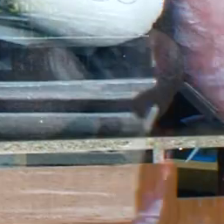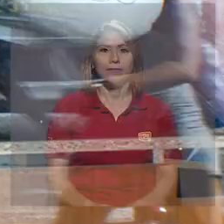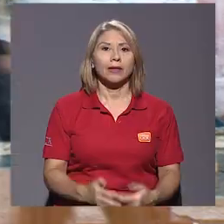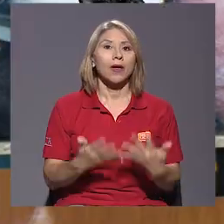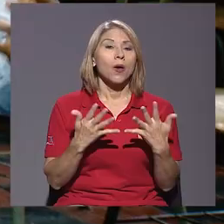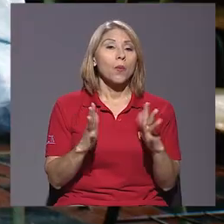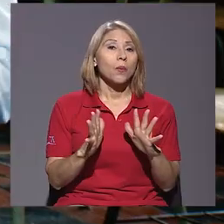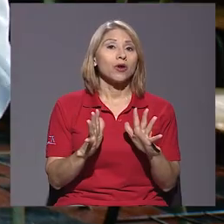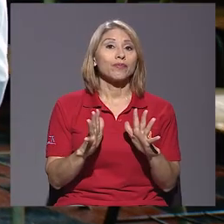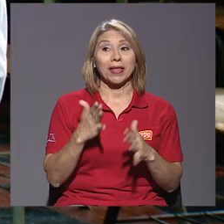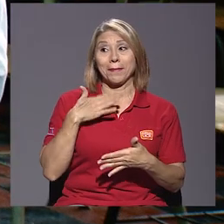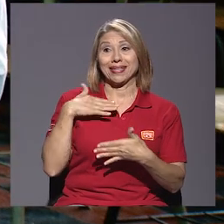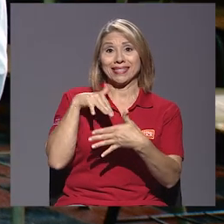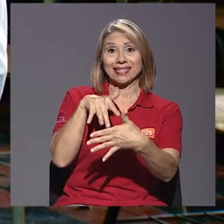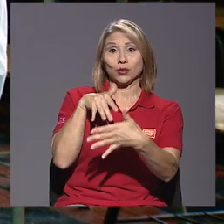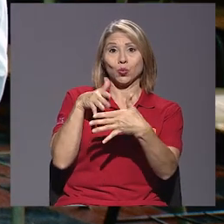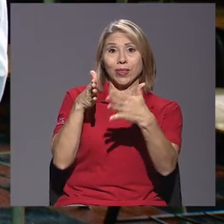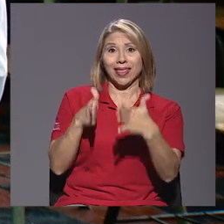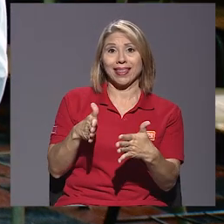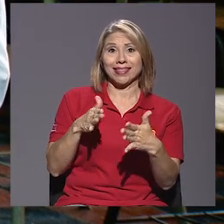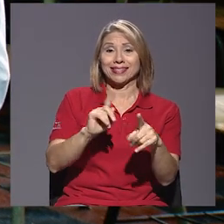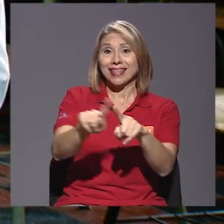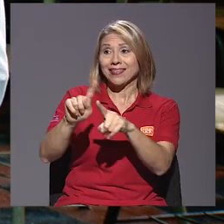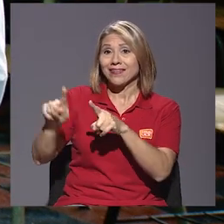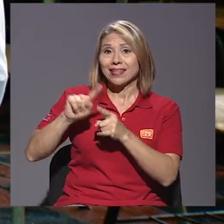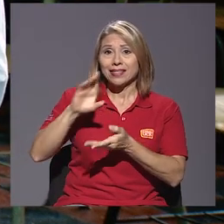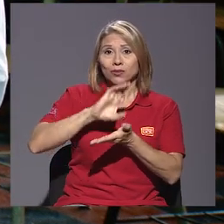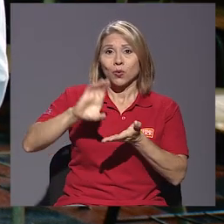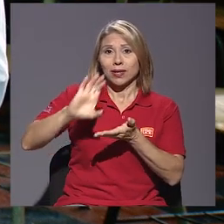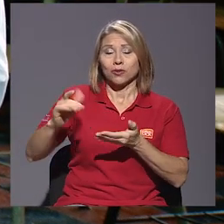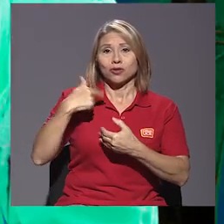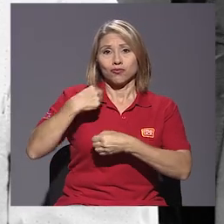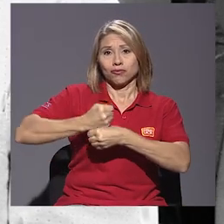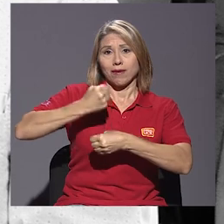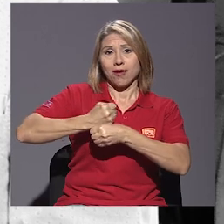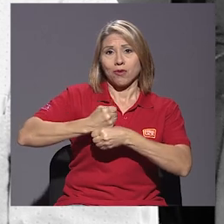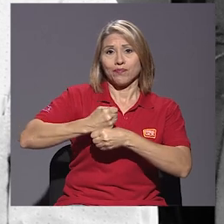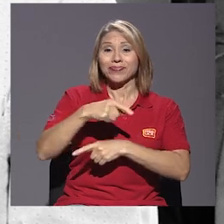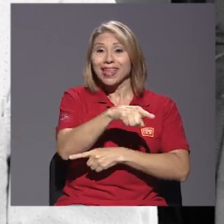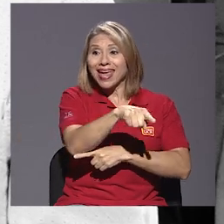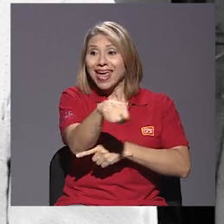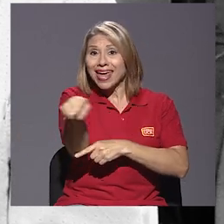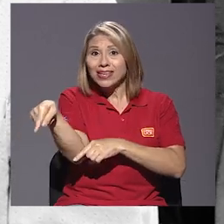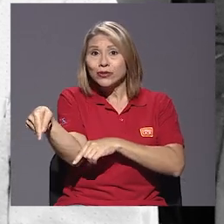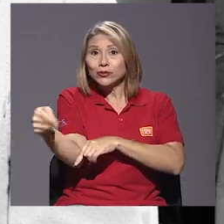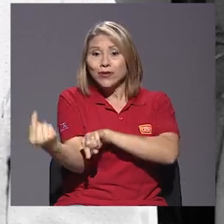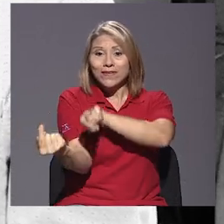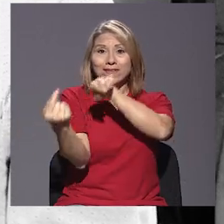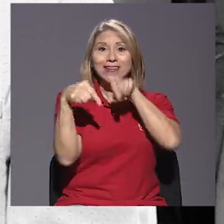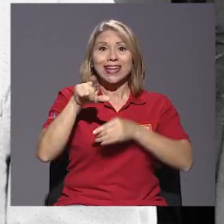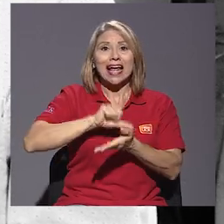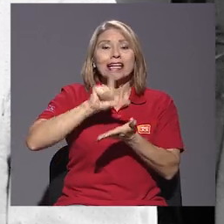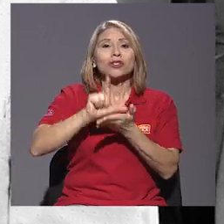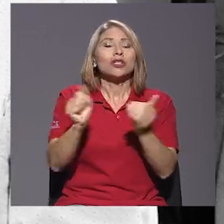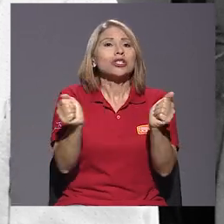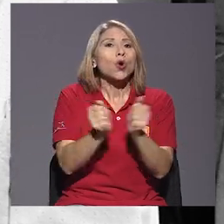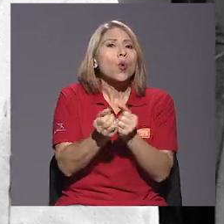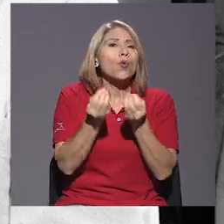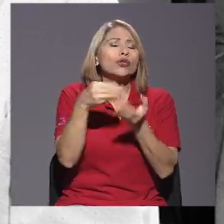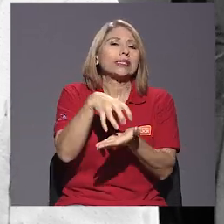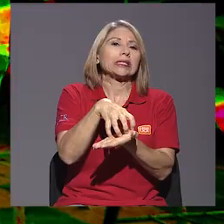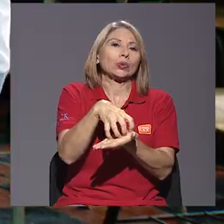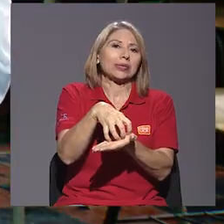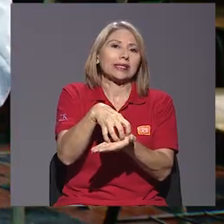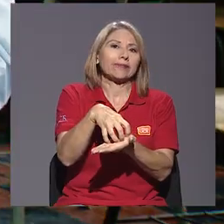Los estudiantes que yo tengo en los diferentes colegios que trabajo, ellos llegan a estas lecciones con muchas